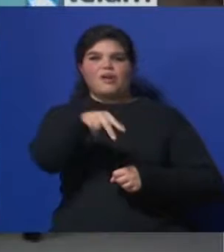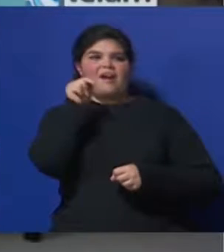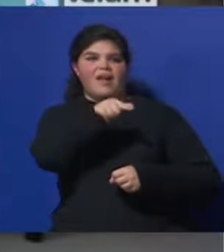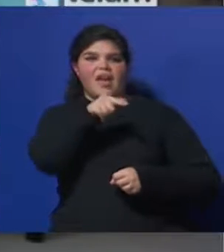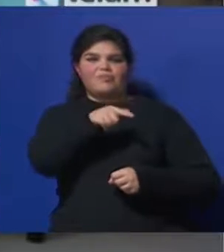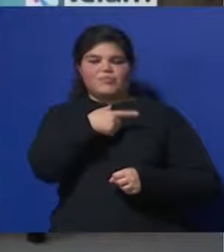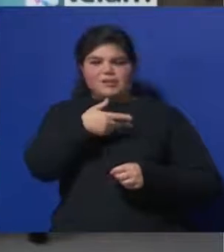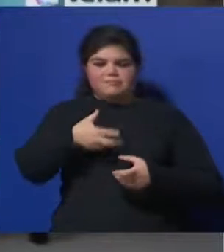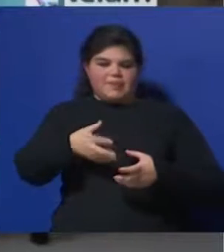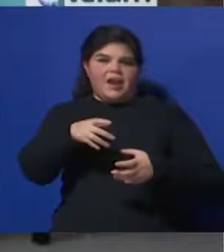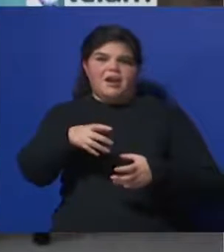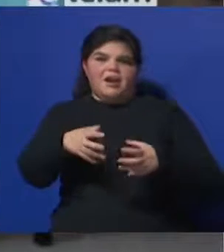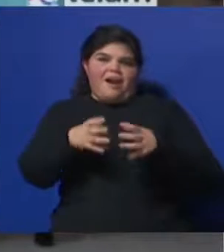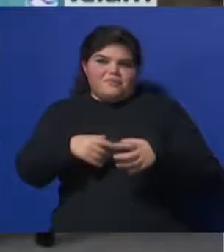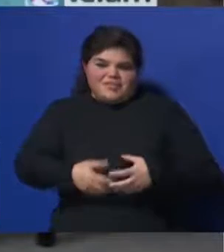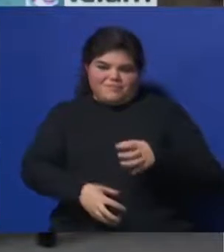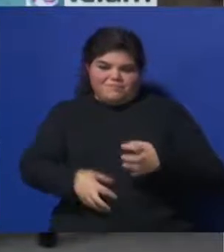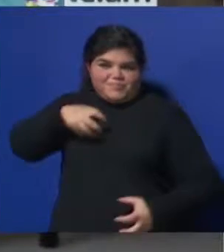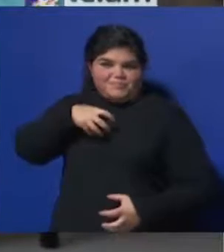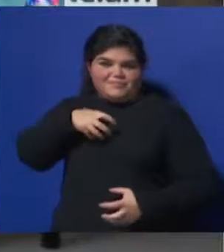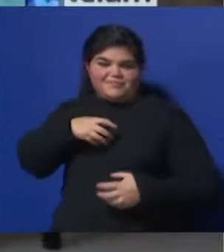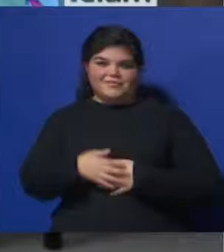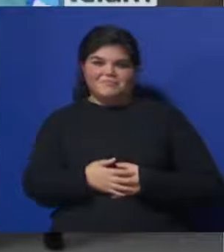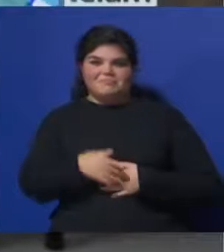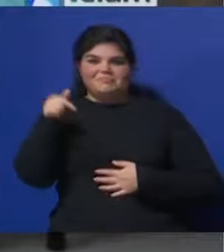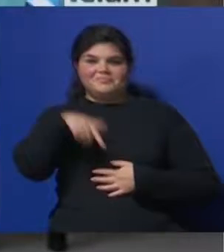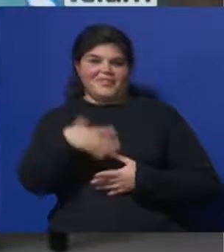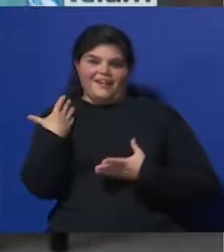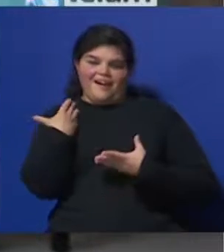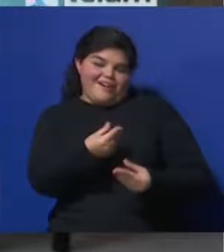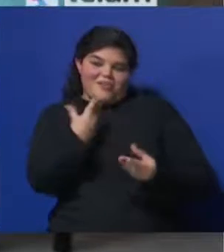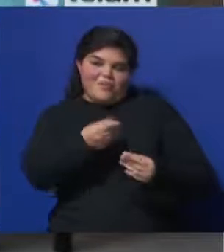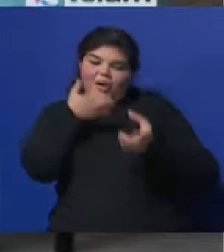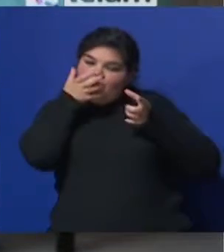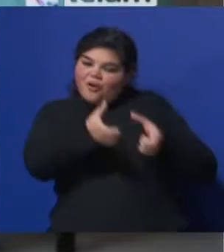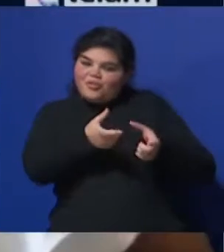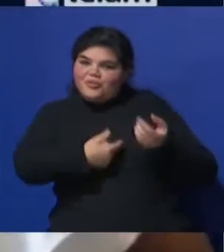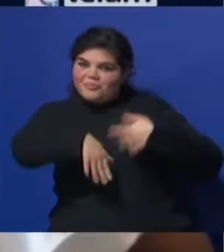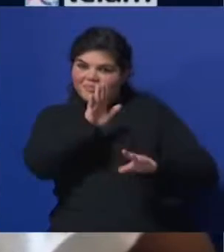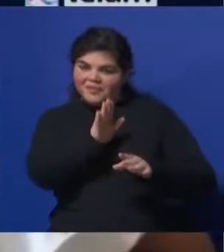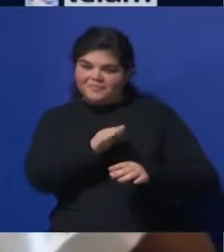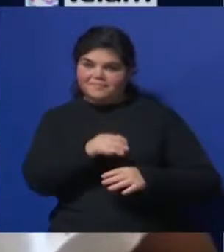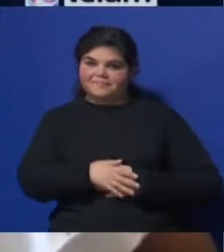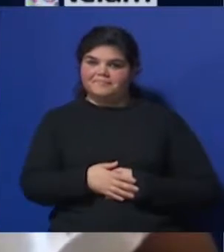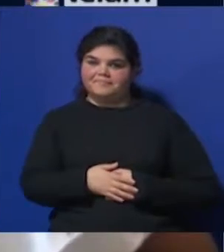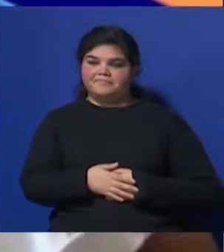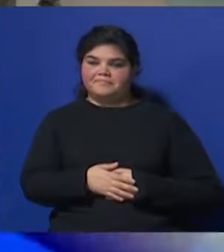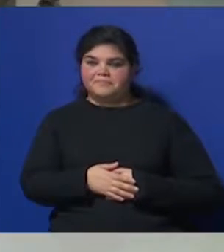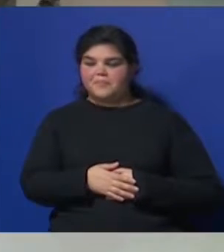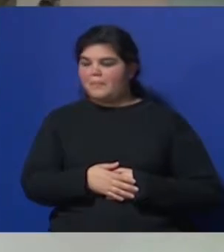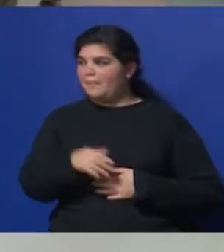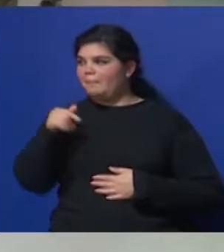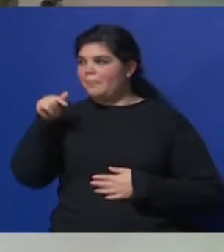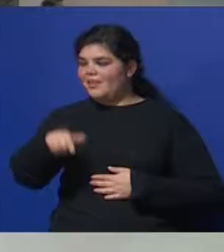obviamente necesita una asistencia Más rigurosa Y no haber sido de esa manera Jessica, ¿qué